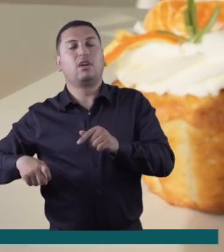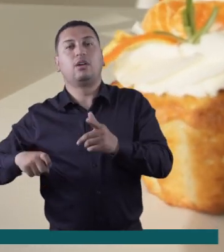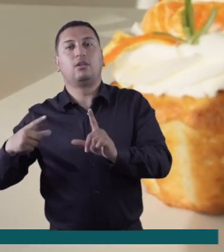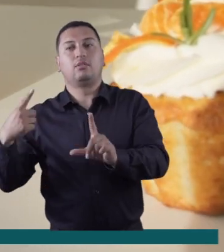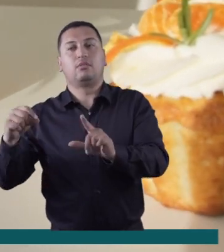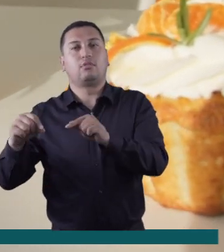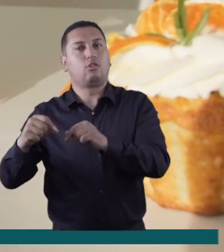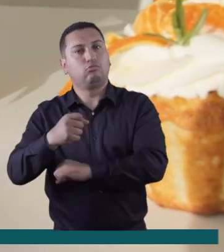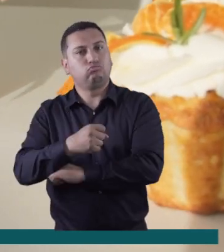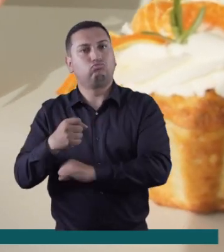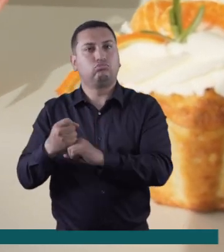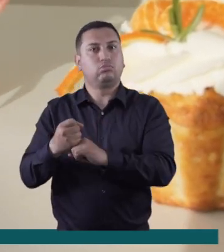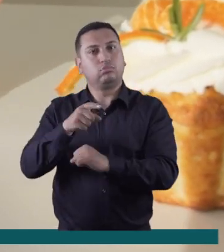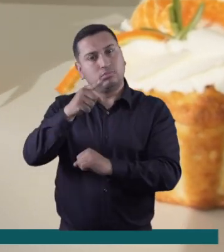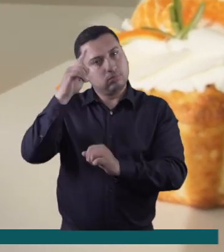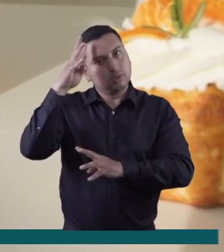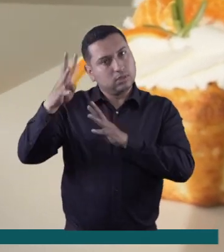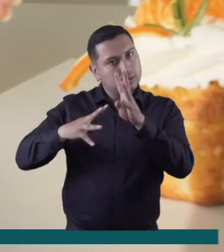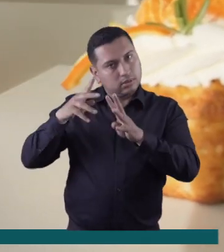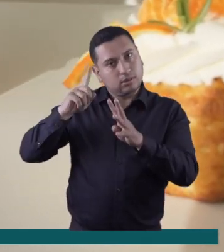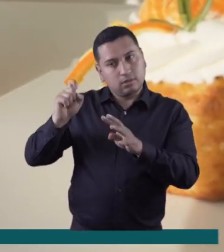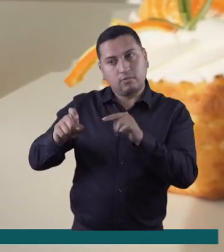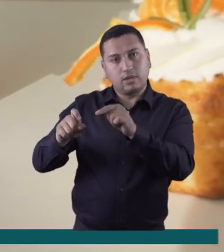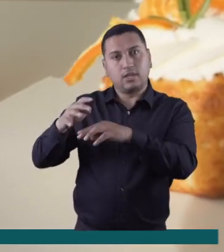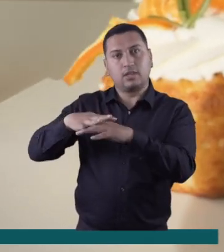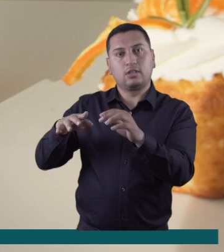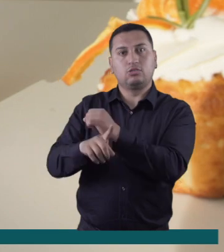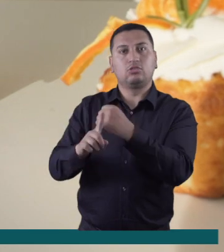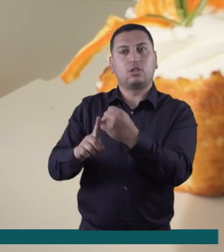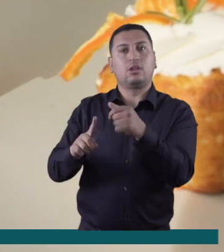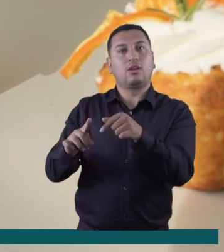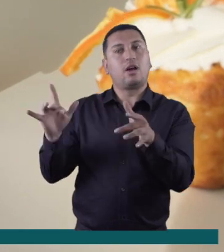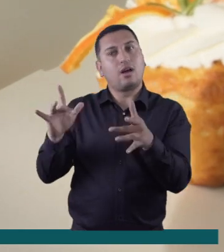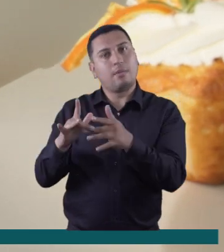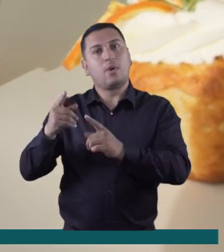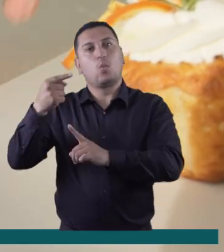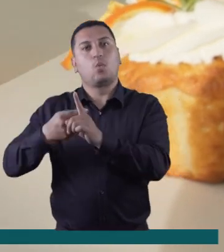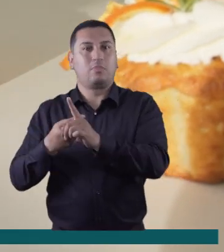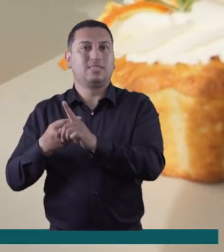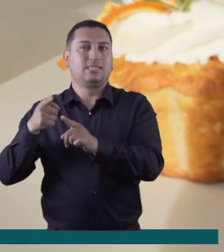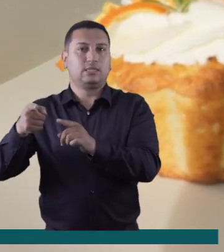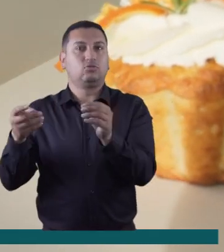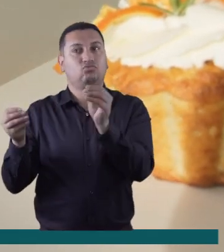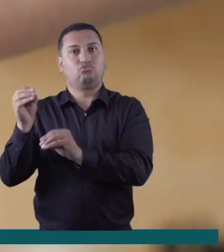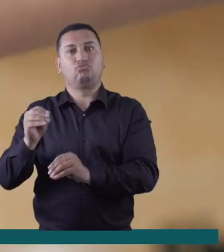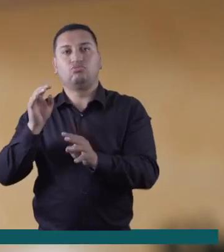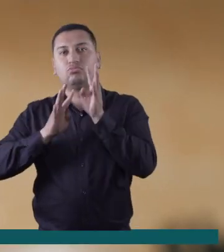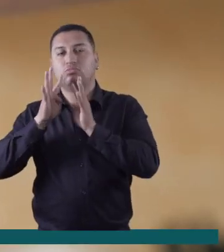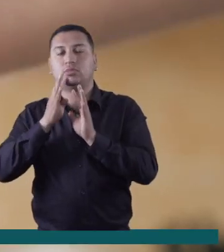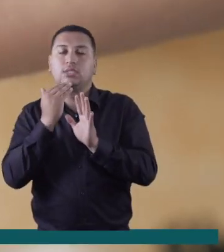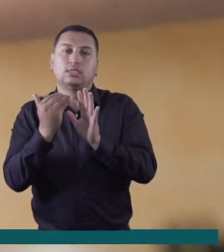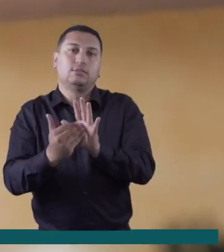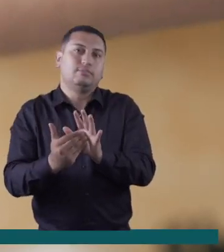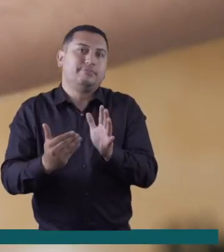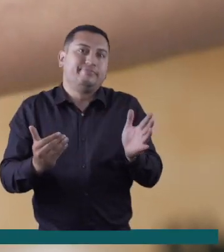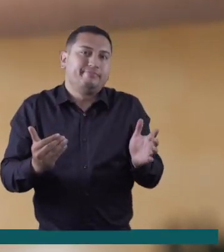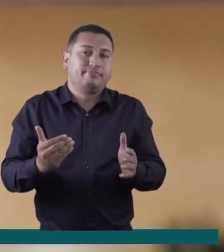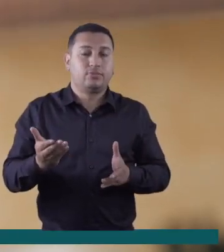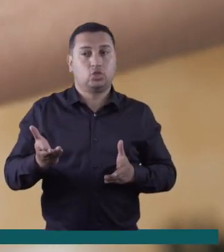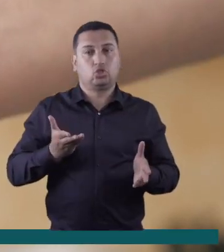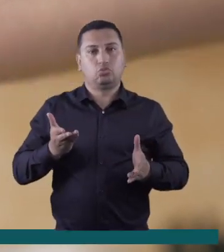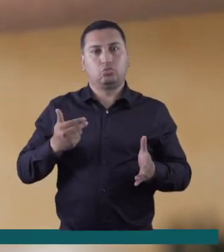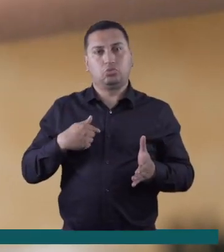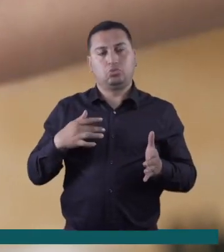digital. Así que te aconsejo que te pongas creativo y decores tus redes sociales de acuerdo a la temática. De hecho, en el caso de que tú